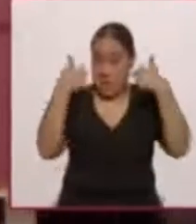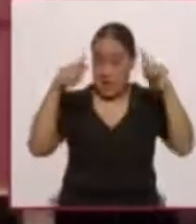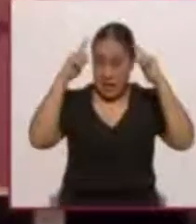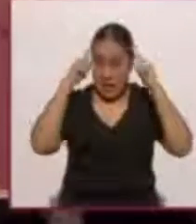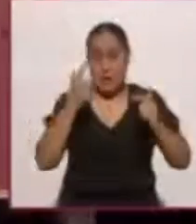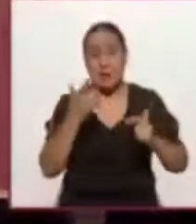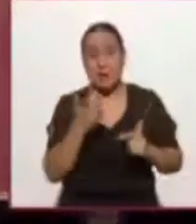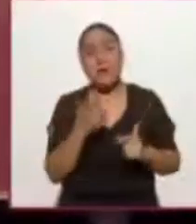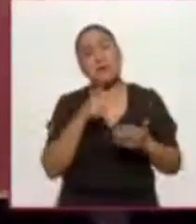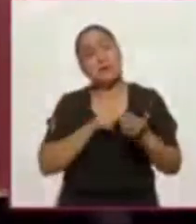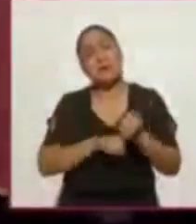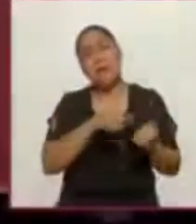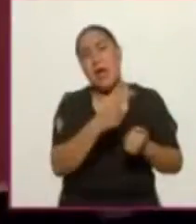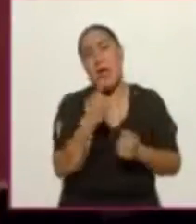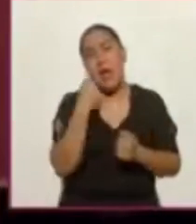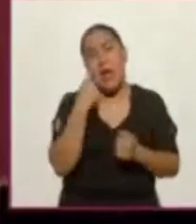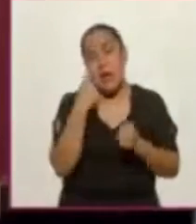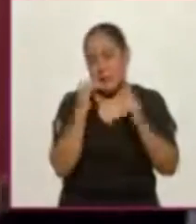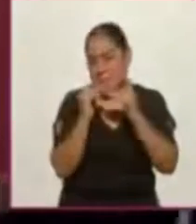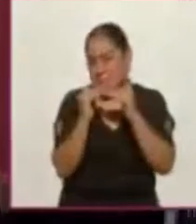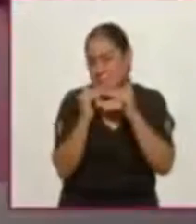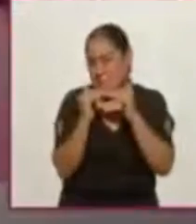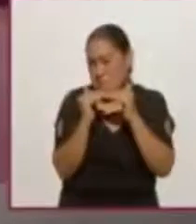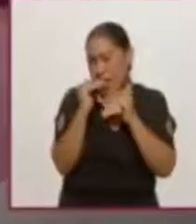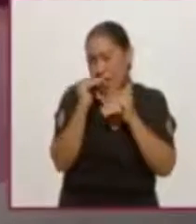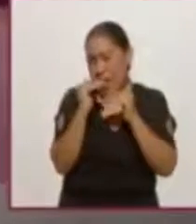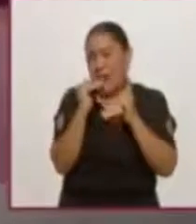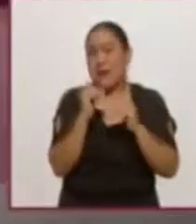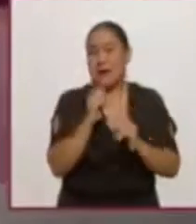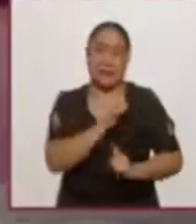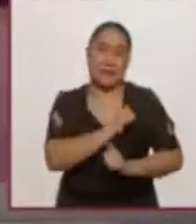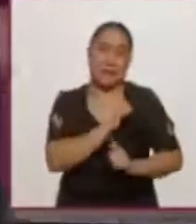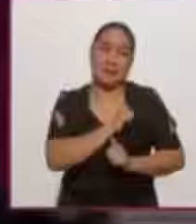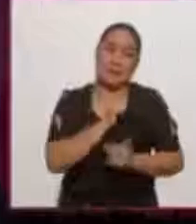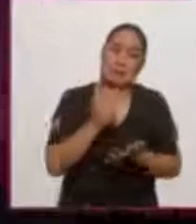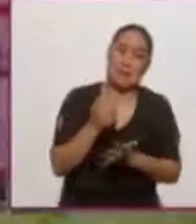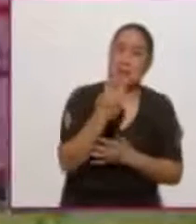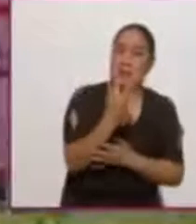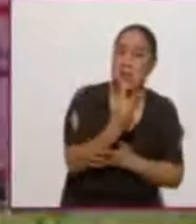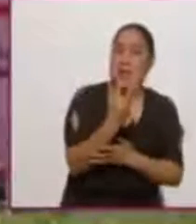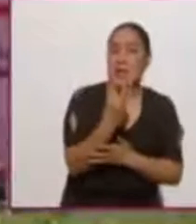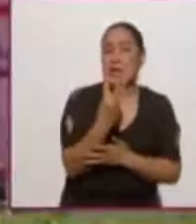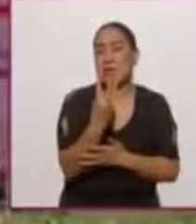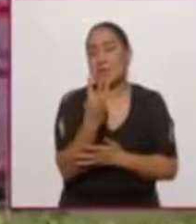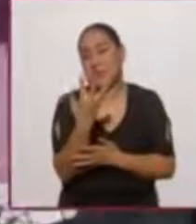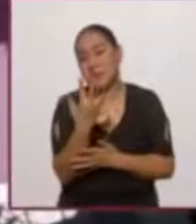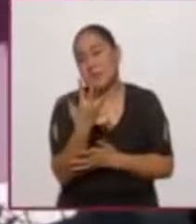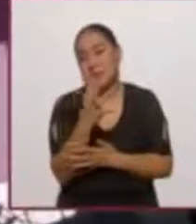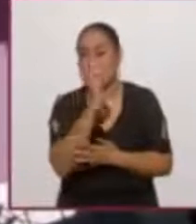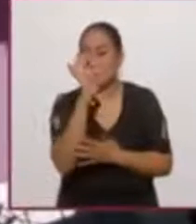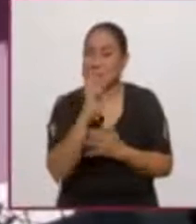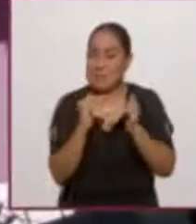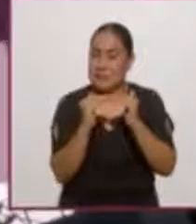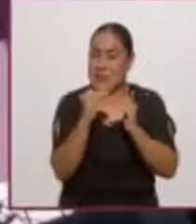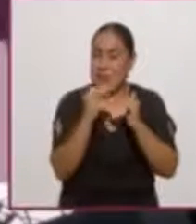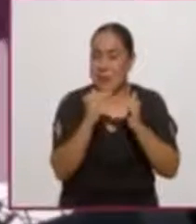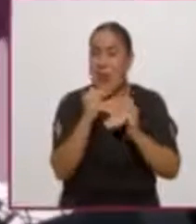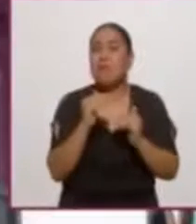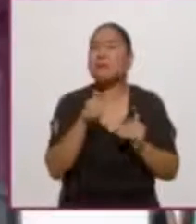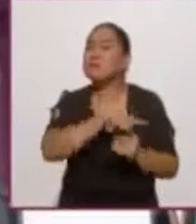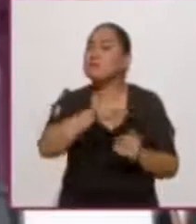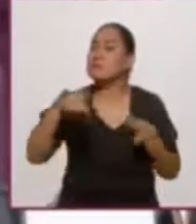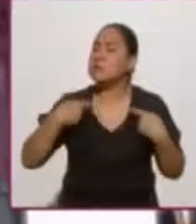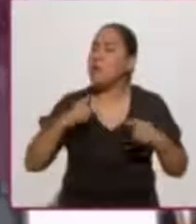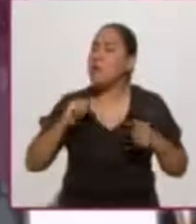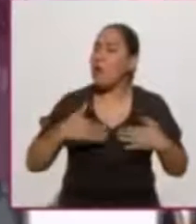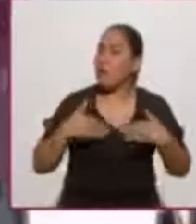ligeramente por arriba del Ejército, alrededor de 3, 5 puntos porcentuales en sus niveles de confianza